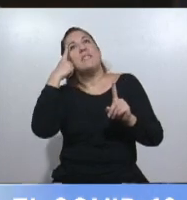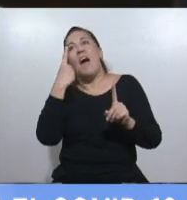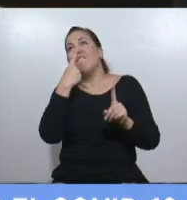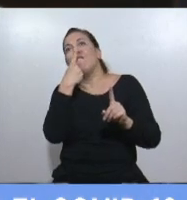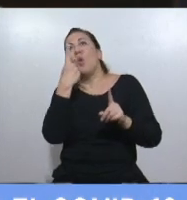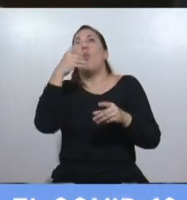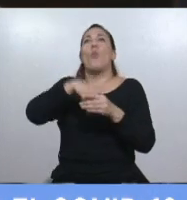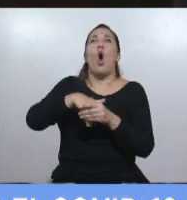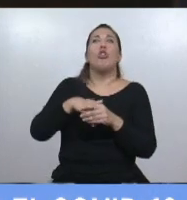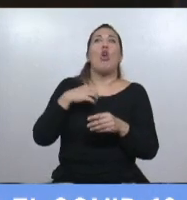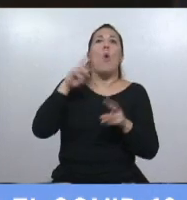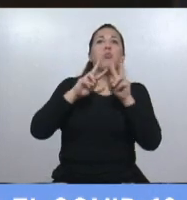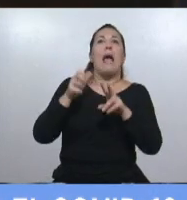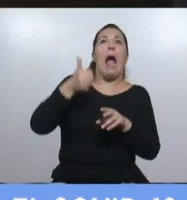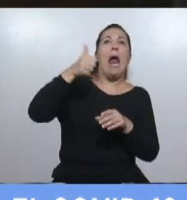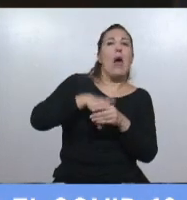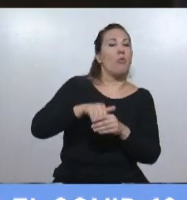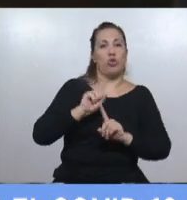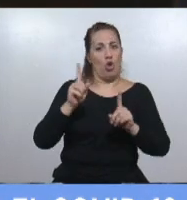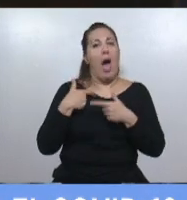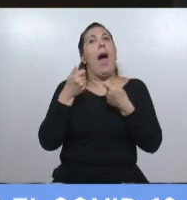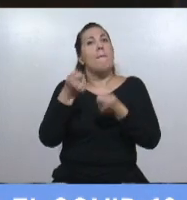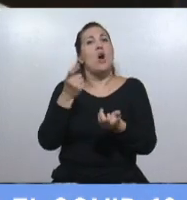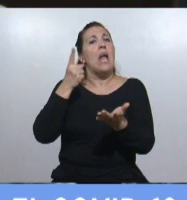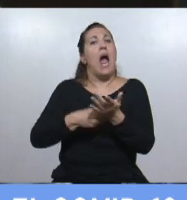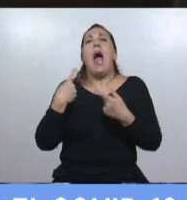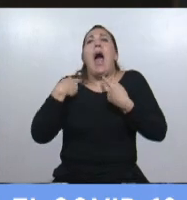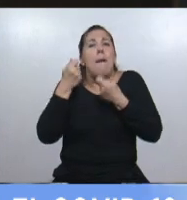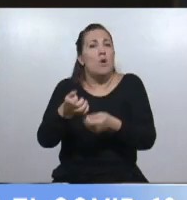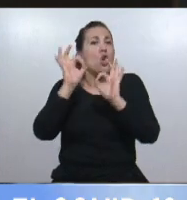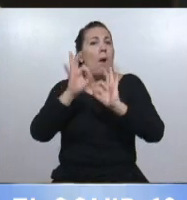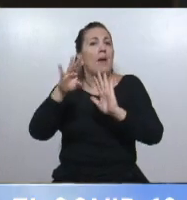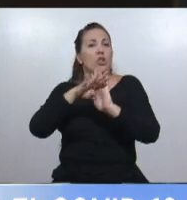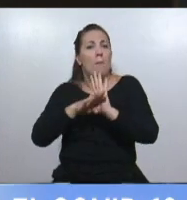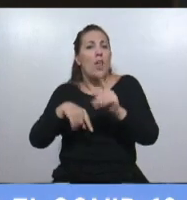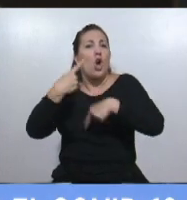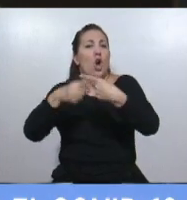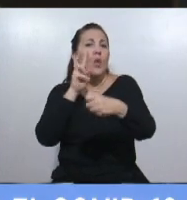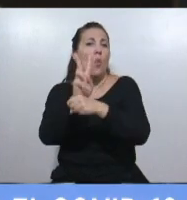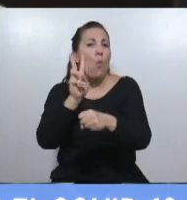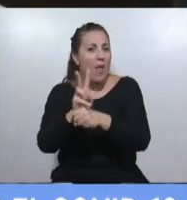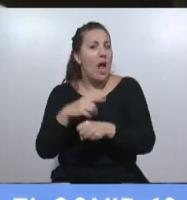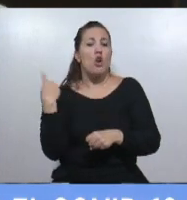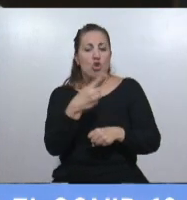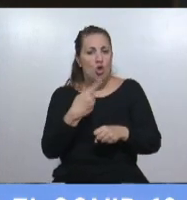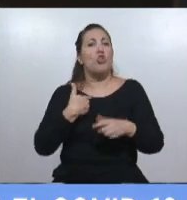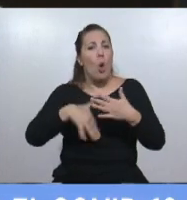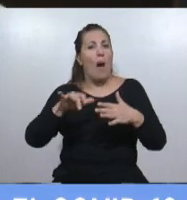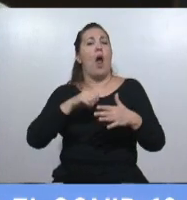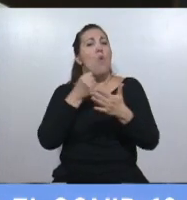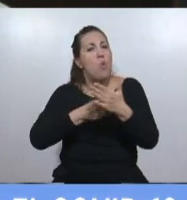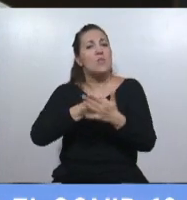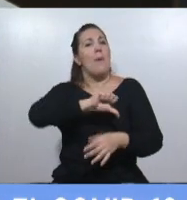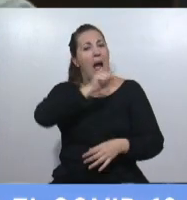más o un voto menos acompañemos este decreto y acompañemos todas las medidas y llegamos cuidándonos que a la pandemia le vamos a ganar entre todos